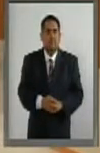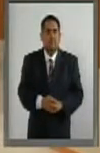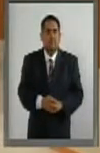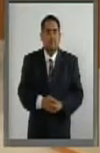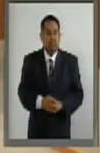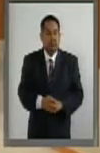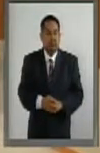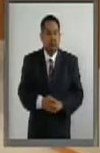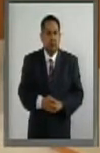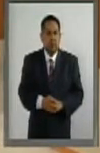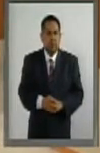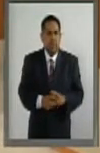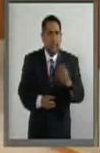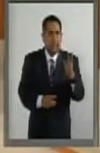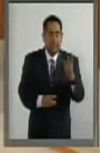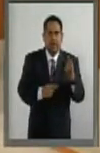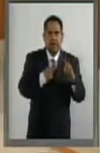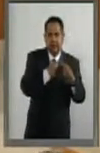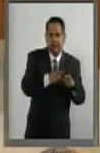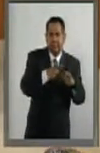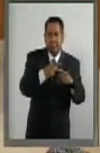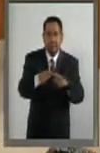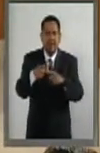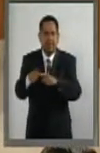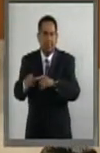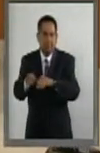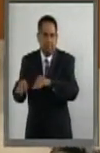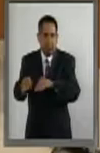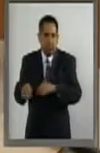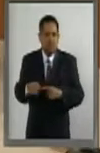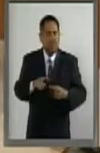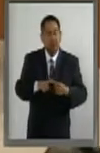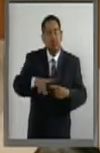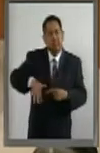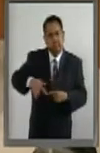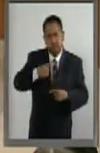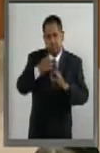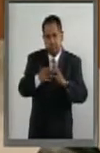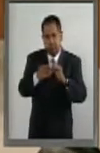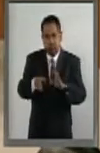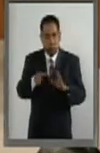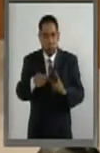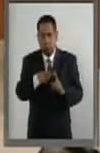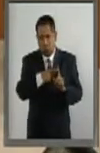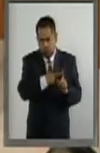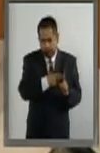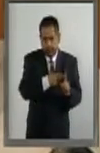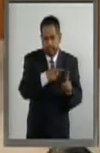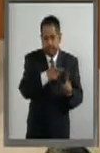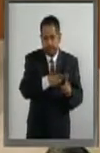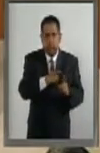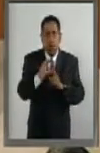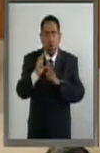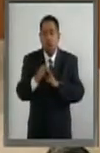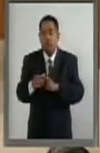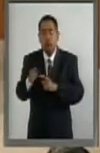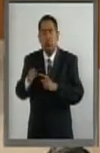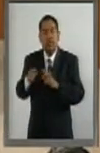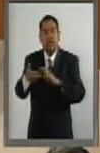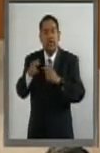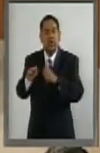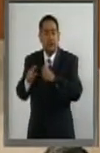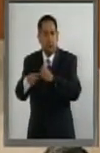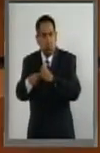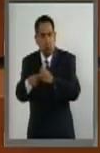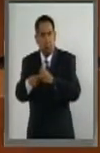Son tres distintas sesiones de trabajo, una, como se comentó, respecto a este nombramiento de Comisiones Unidas de Relaciones